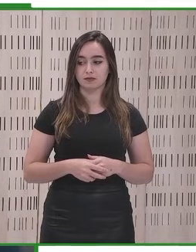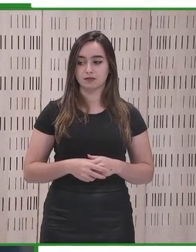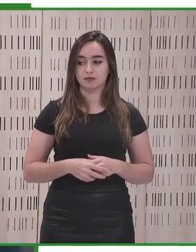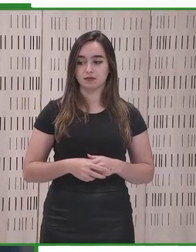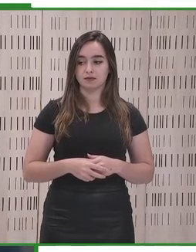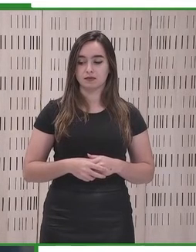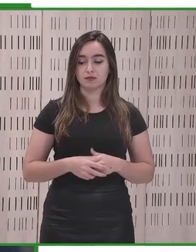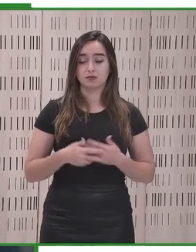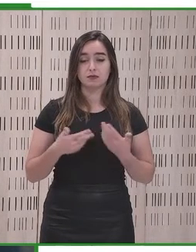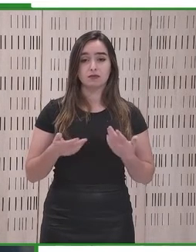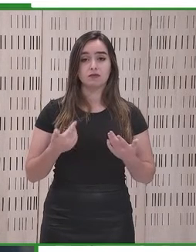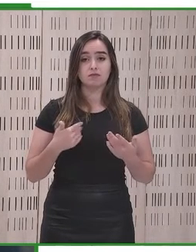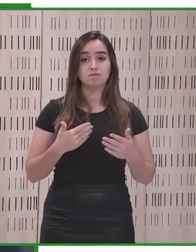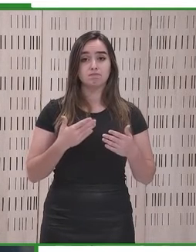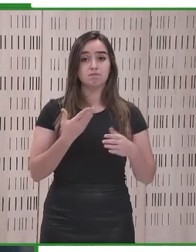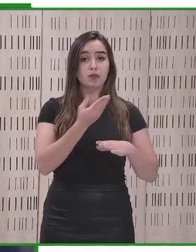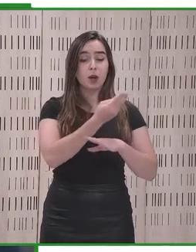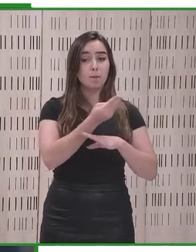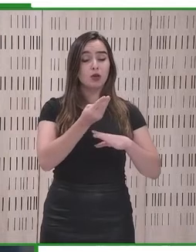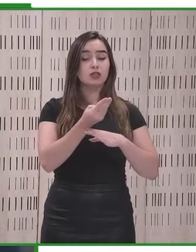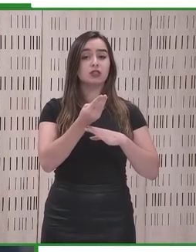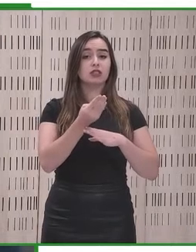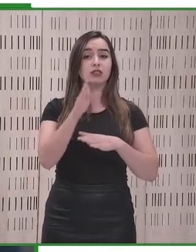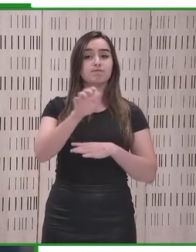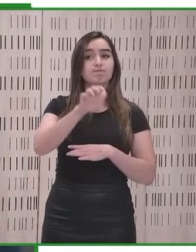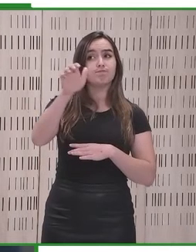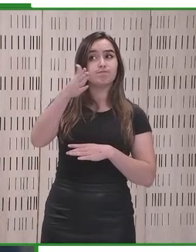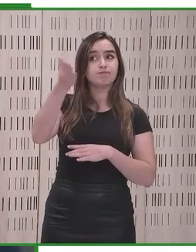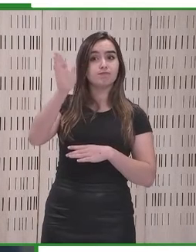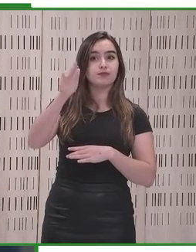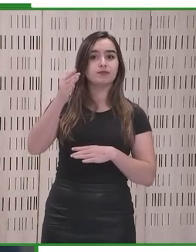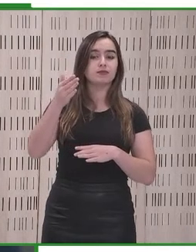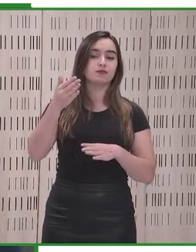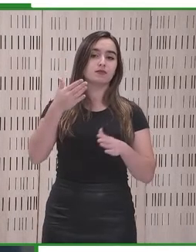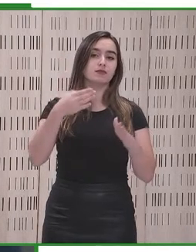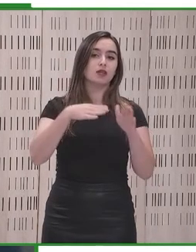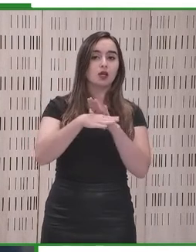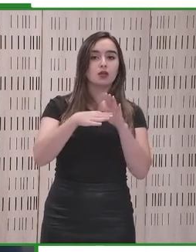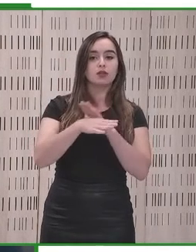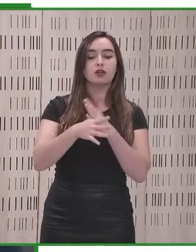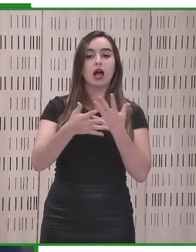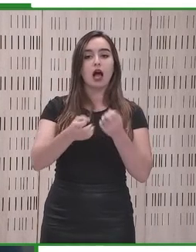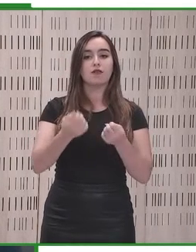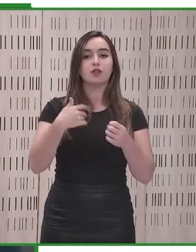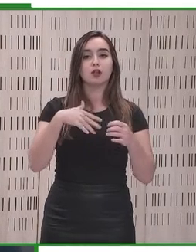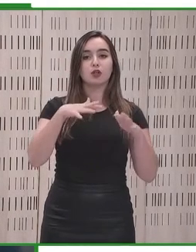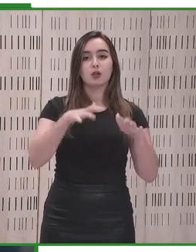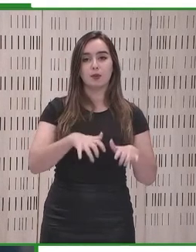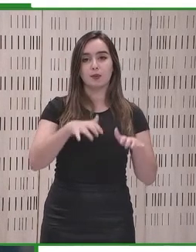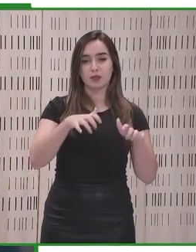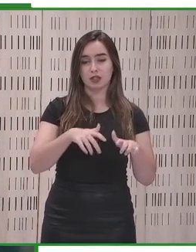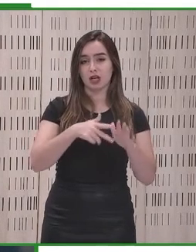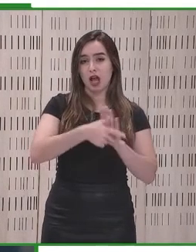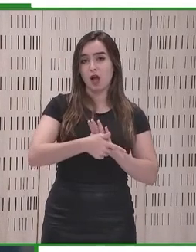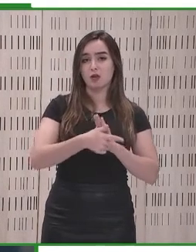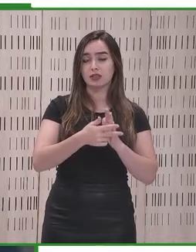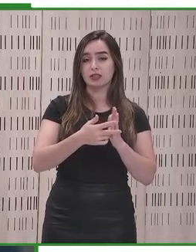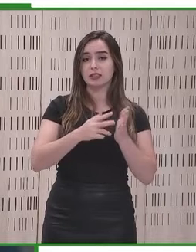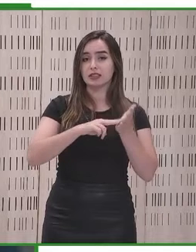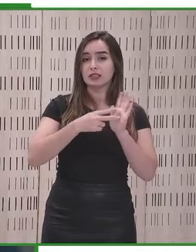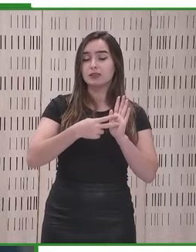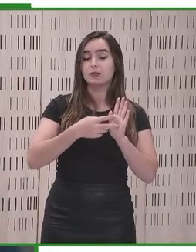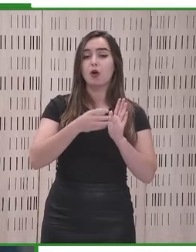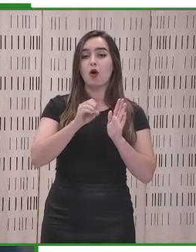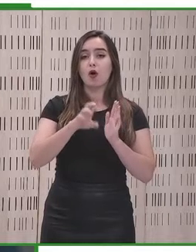las personas. En lo que se refiere a los productos legislados según